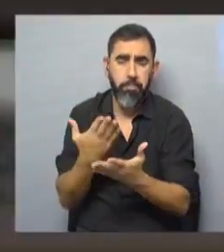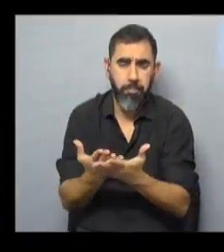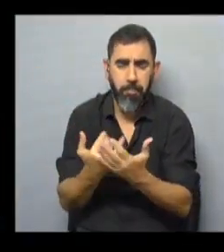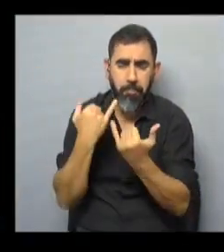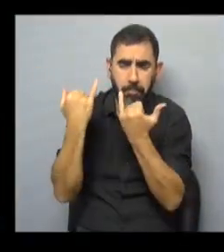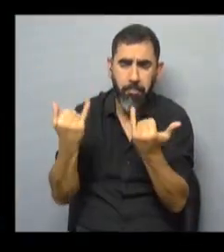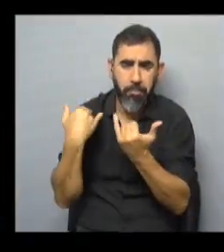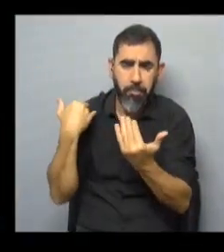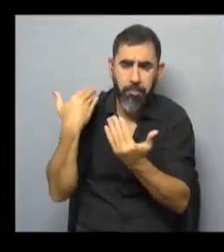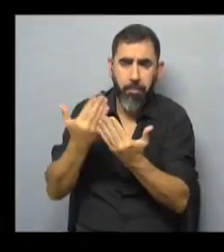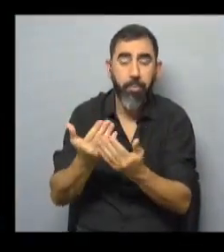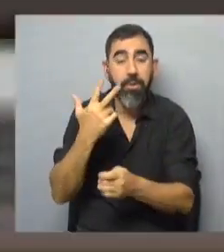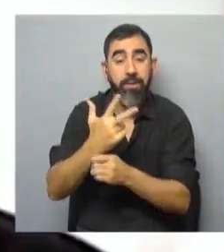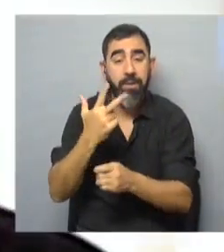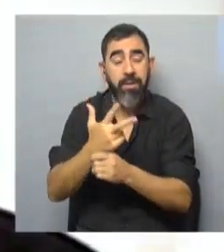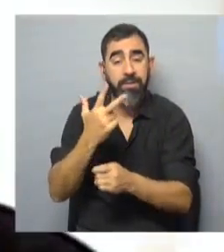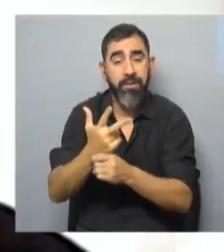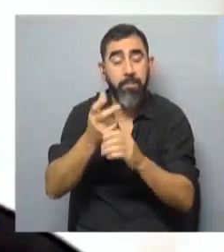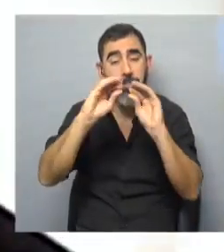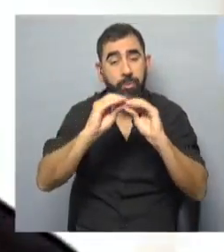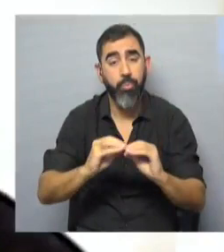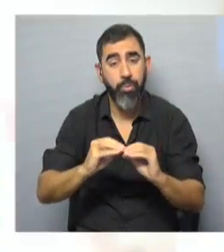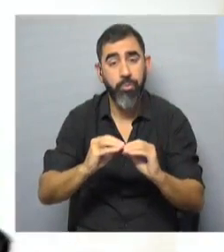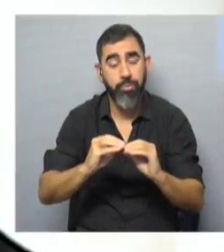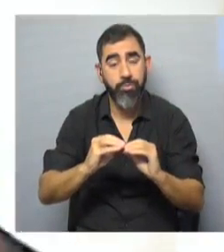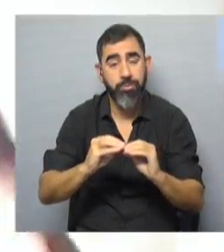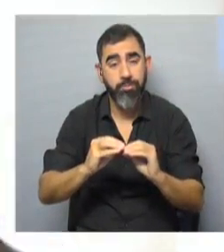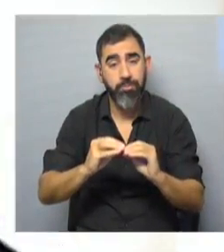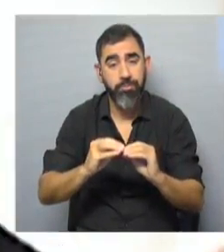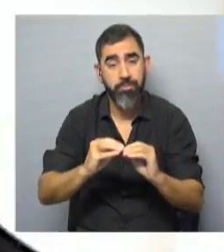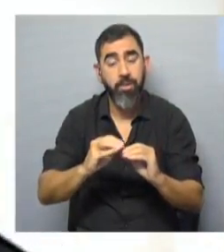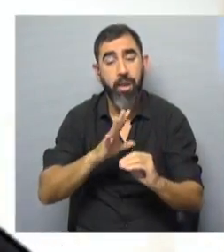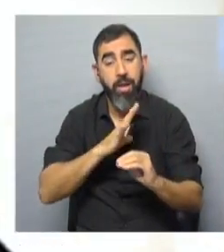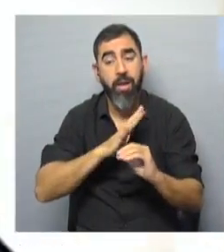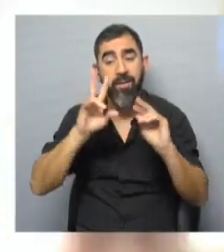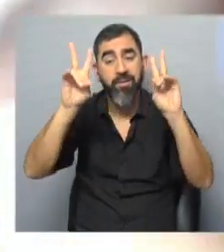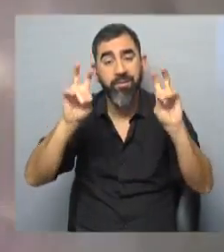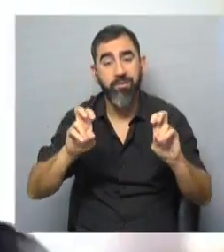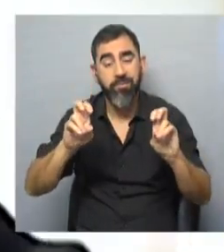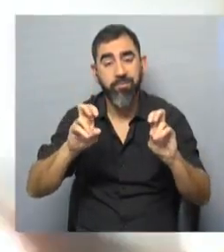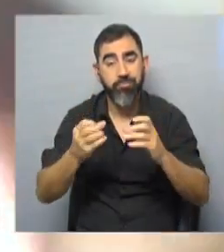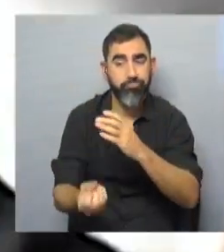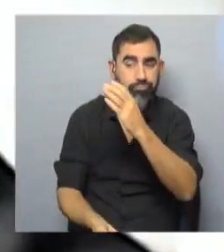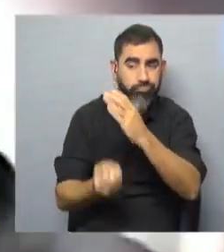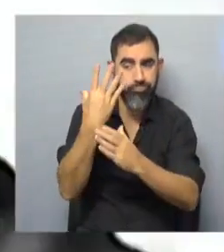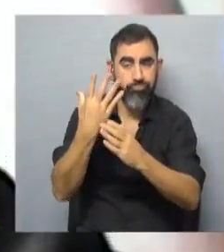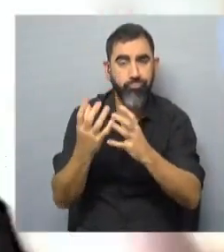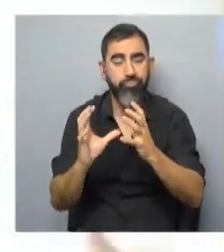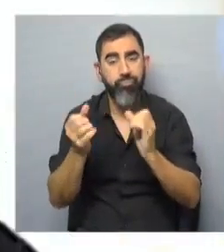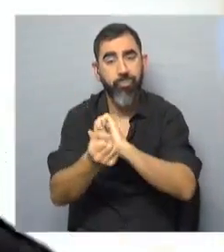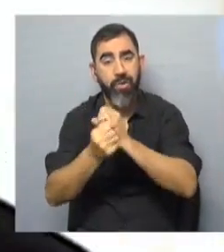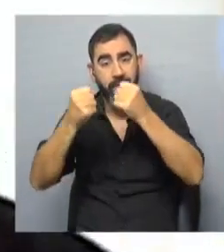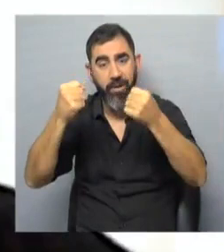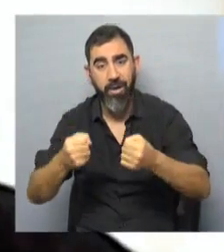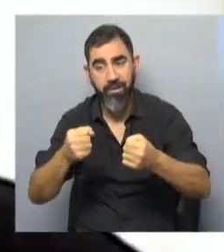tiempo, es la tercera rendición de cuenta donde están planteados los temas de la creación de nuevas cárceles.